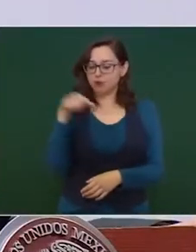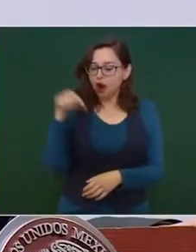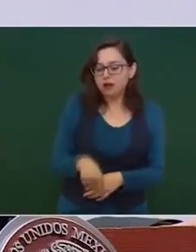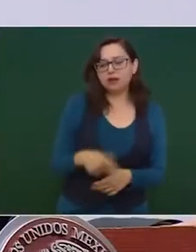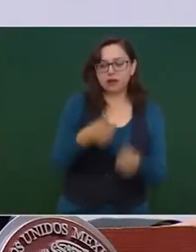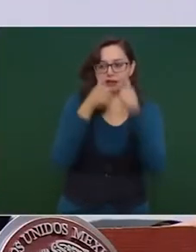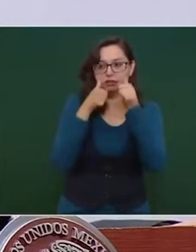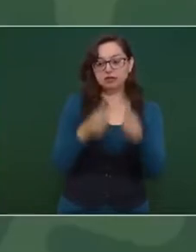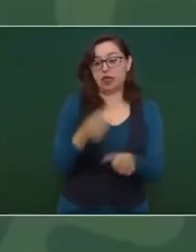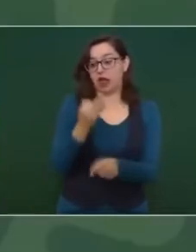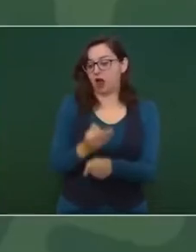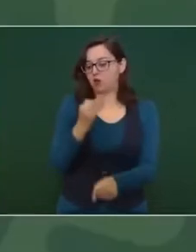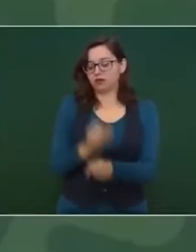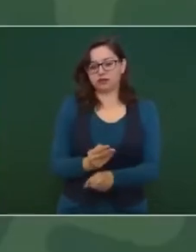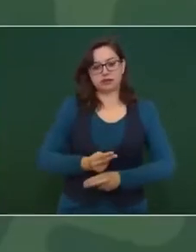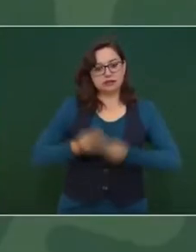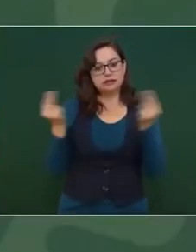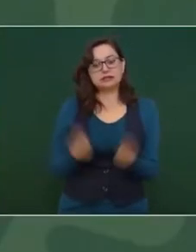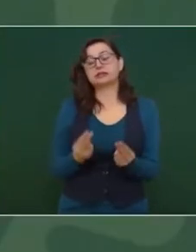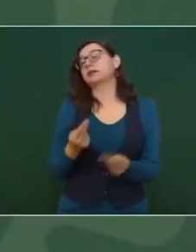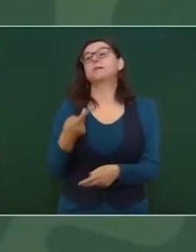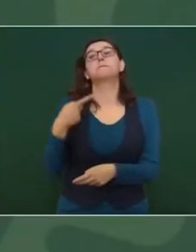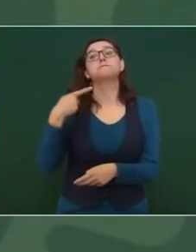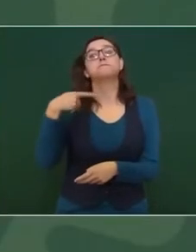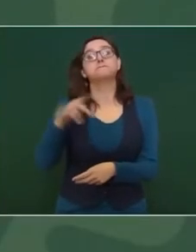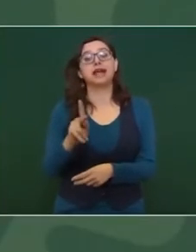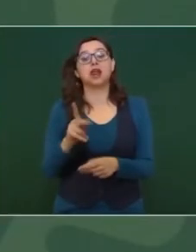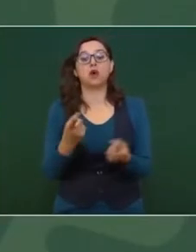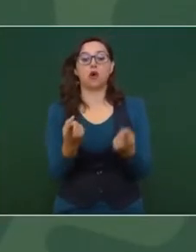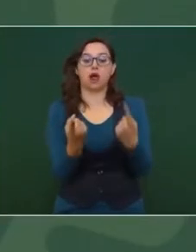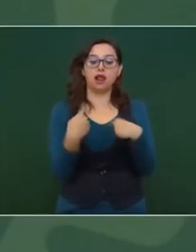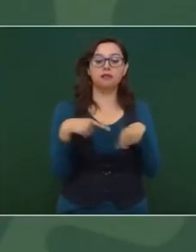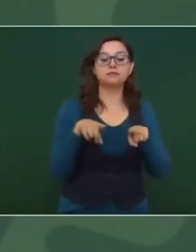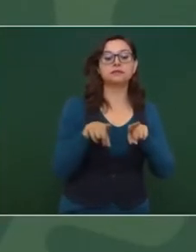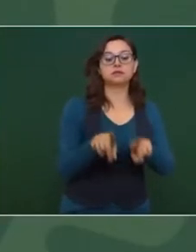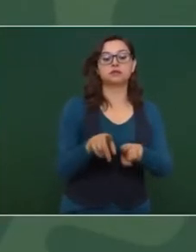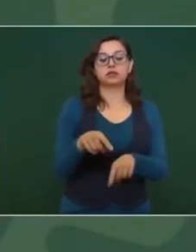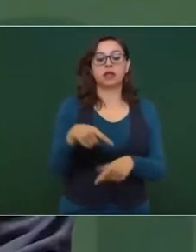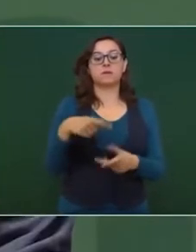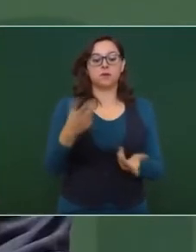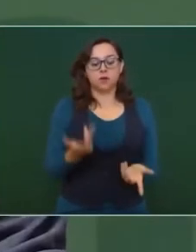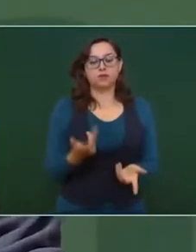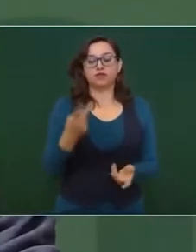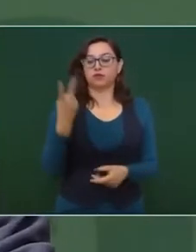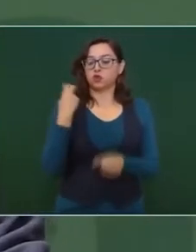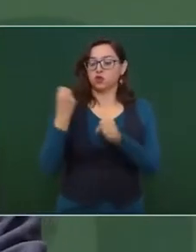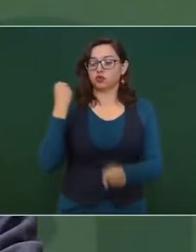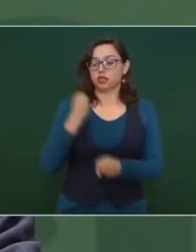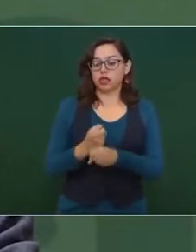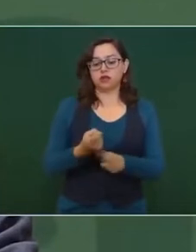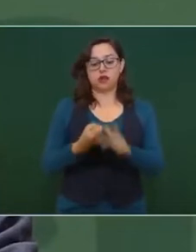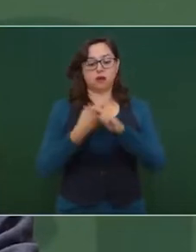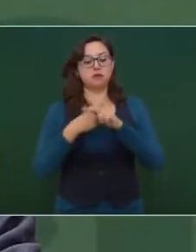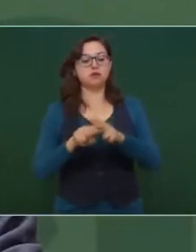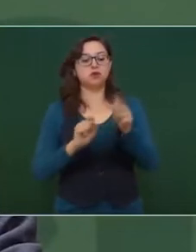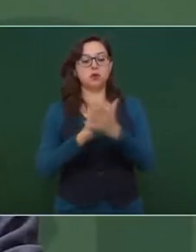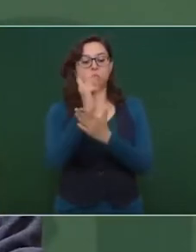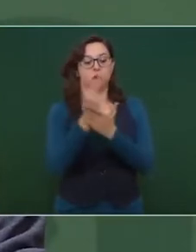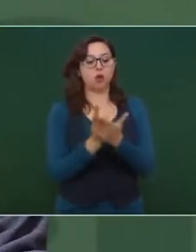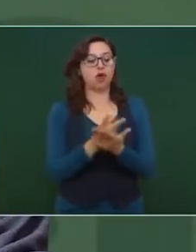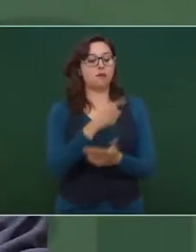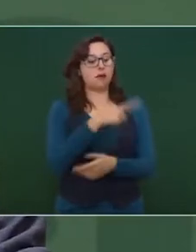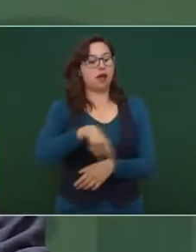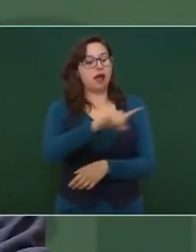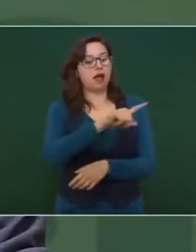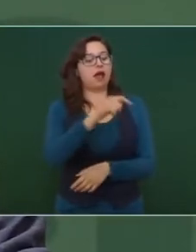estratégico que está en marcha ya desde hace dos años para aumentar al doble la cantidad de especialistas que